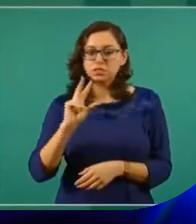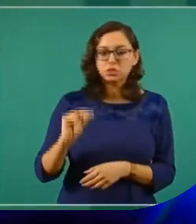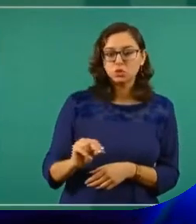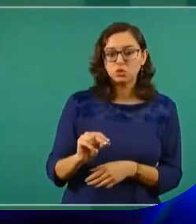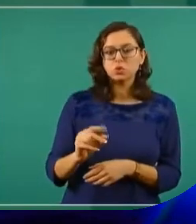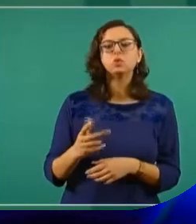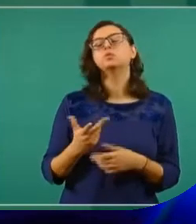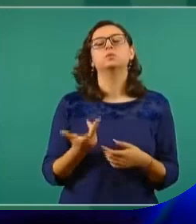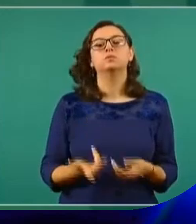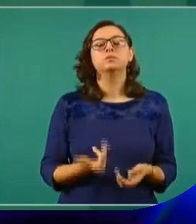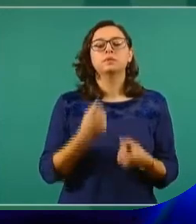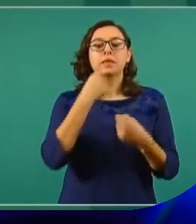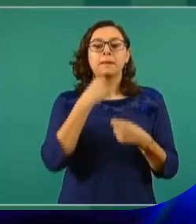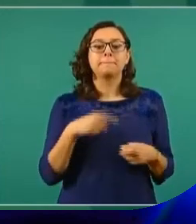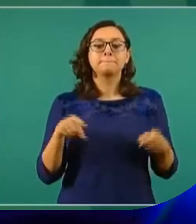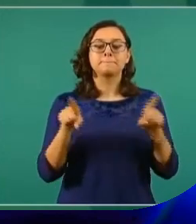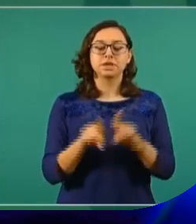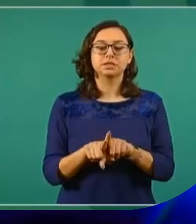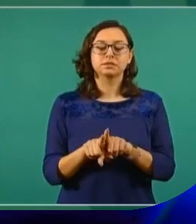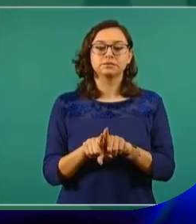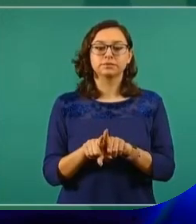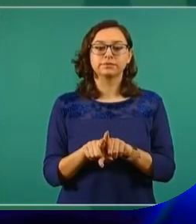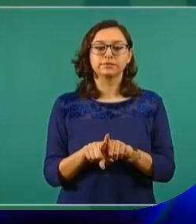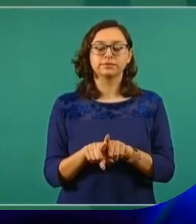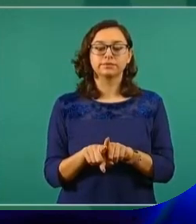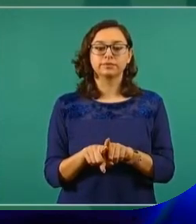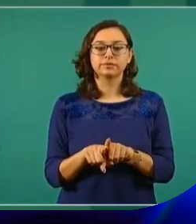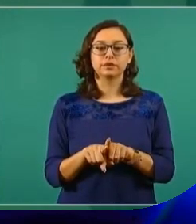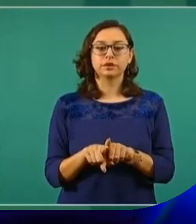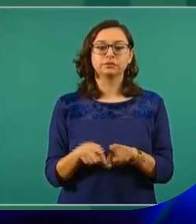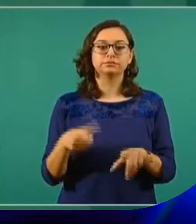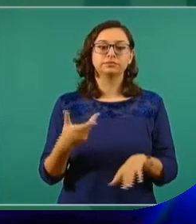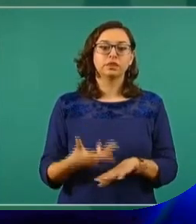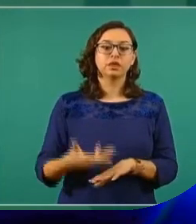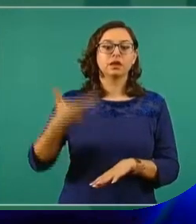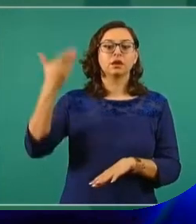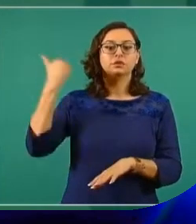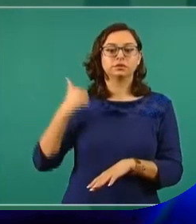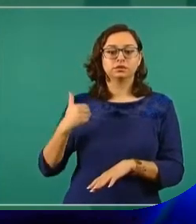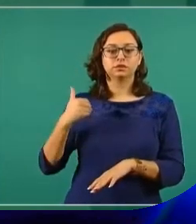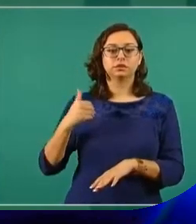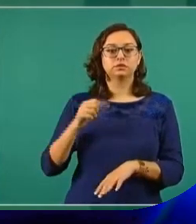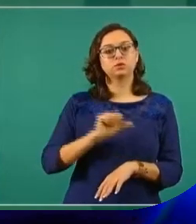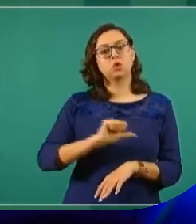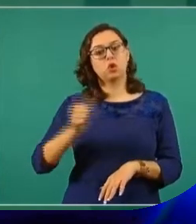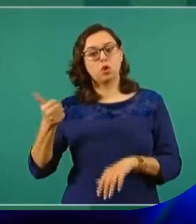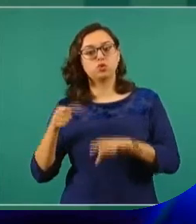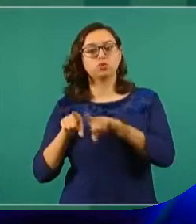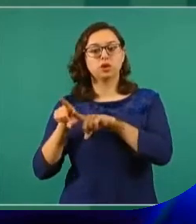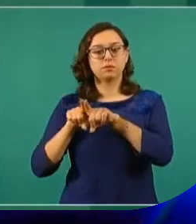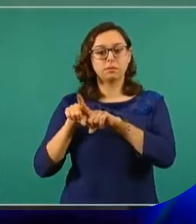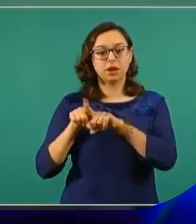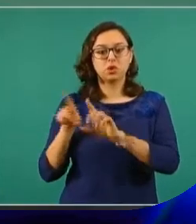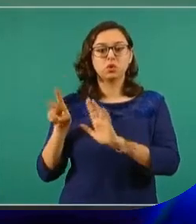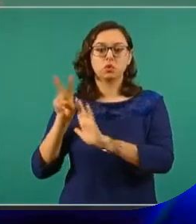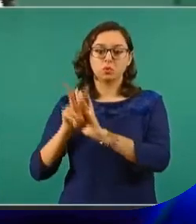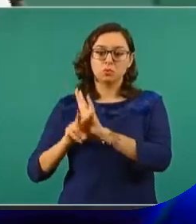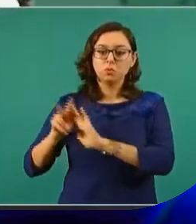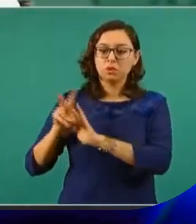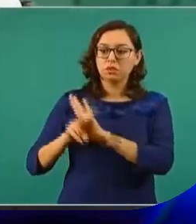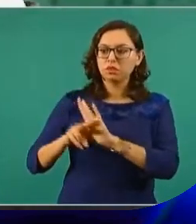existía el video anterior de mi otro hermano, pues se puede acumular